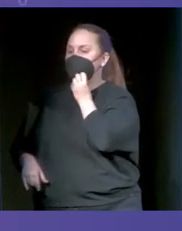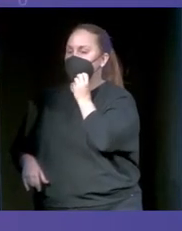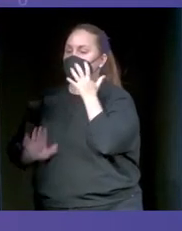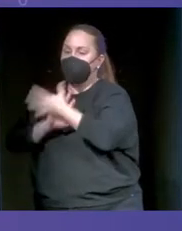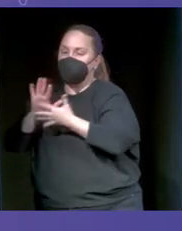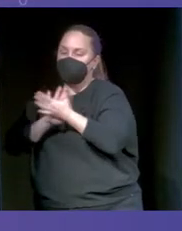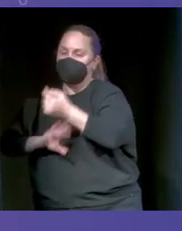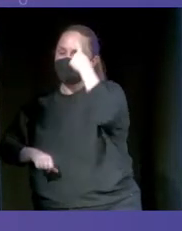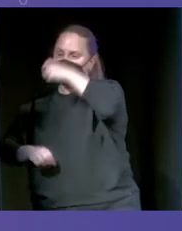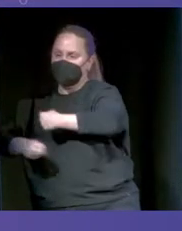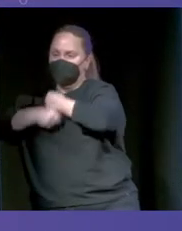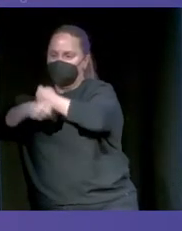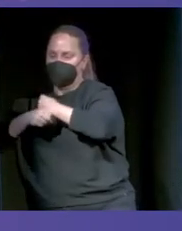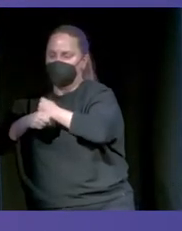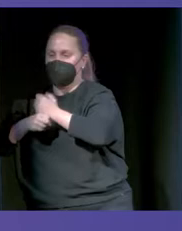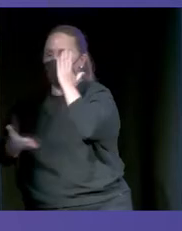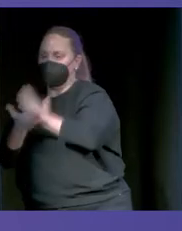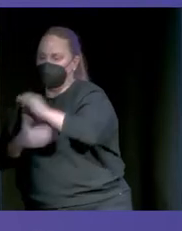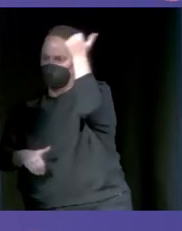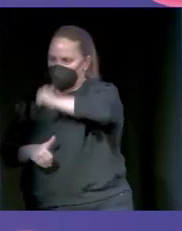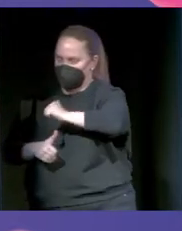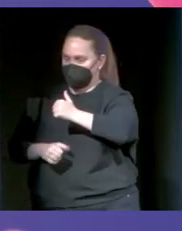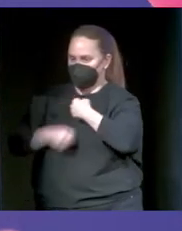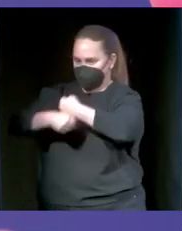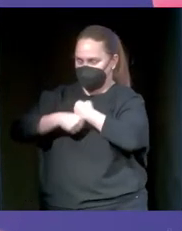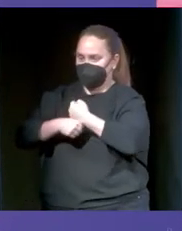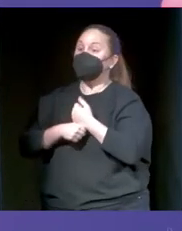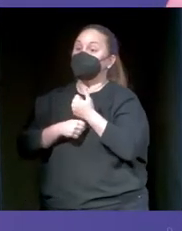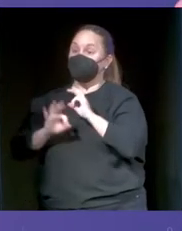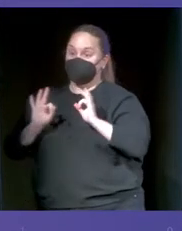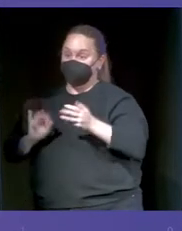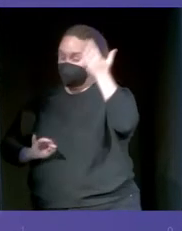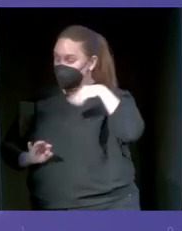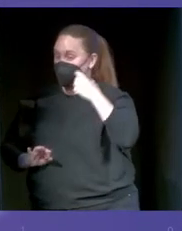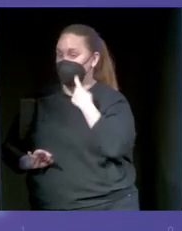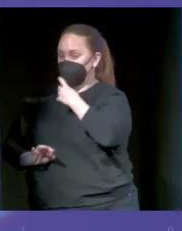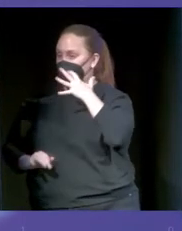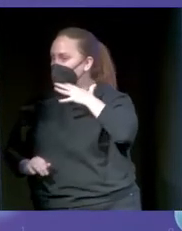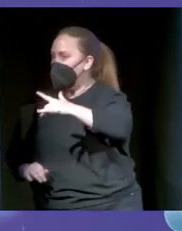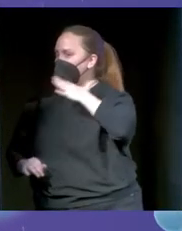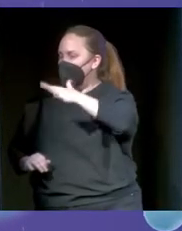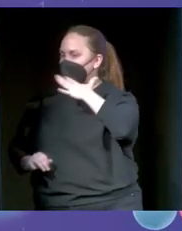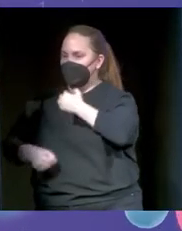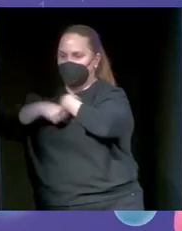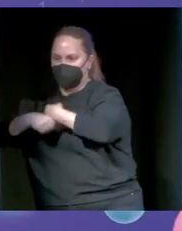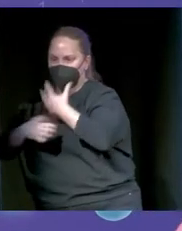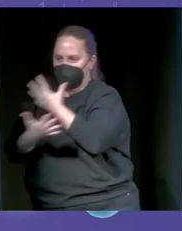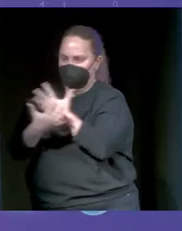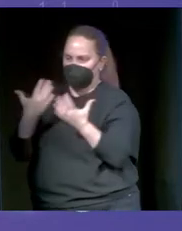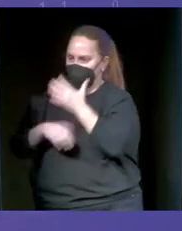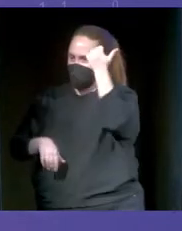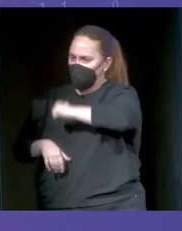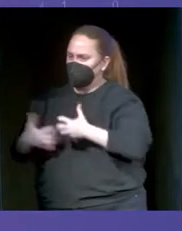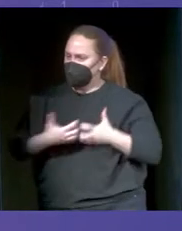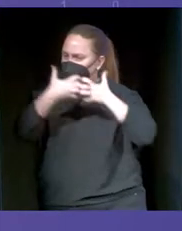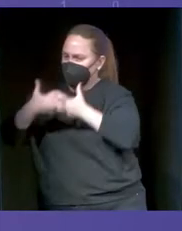centauros. Los centauros eran criaturas legendarias que mezclaban una parte humana con una parte de caballo. Eran unos guerreros